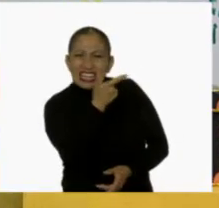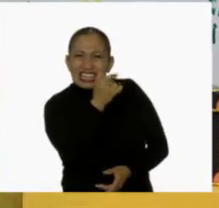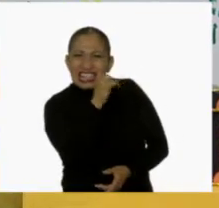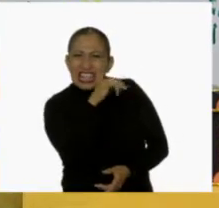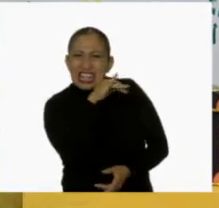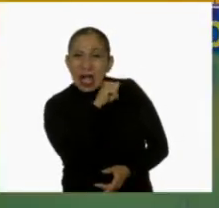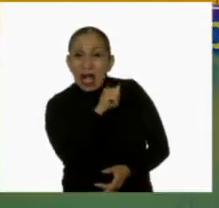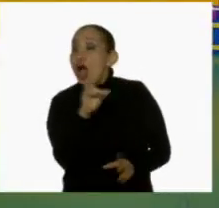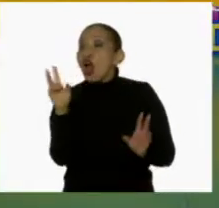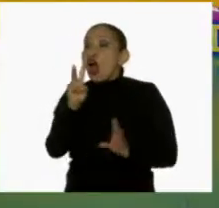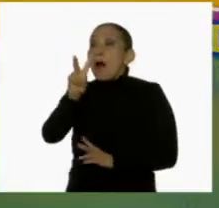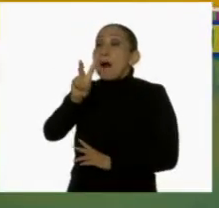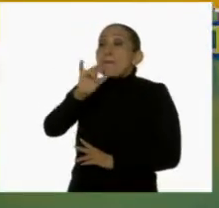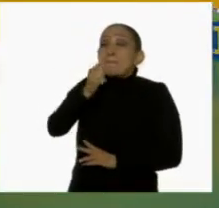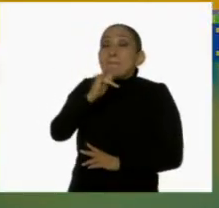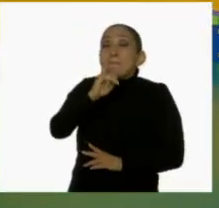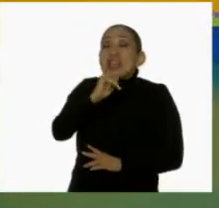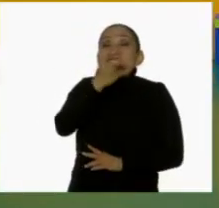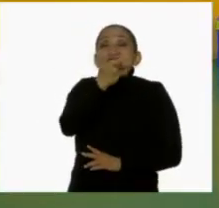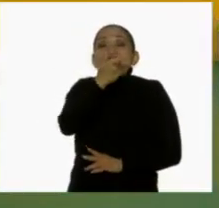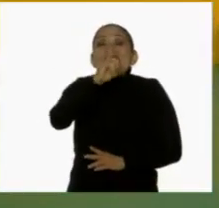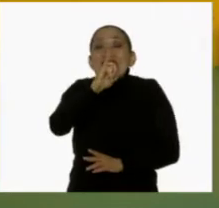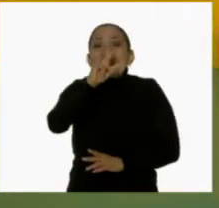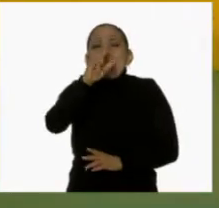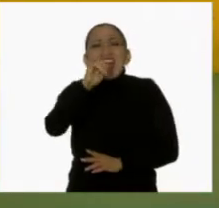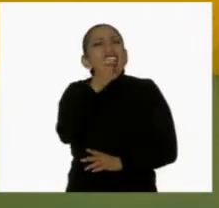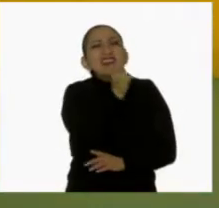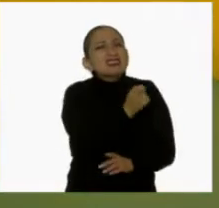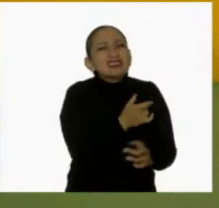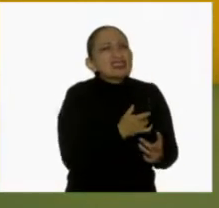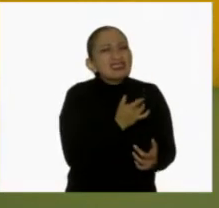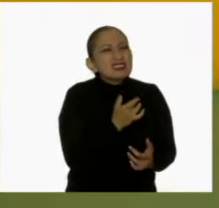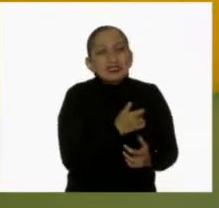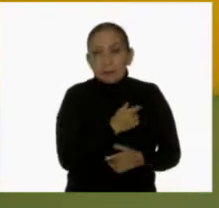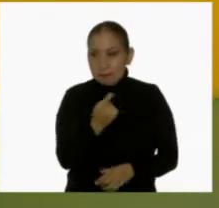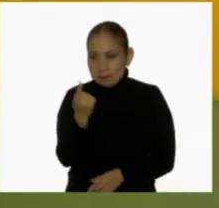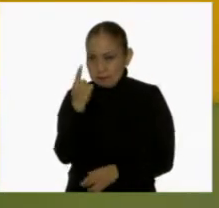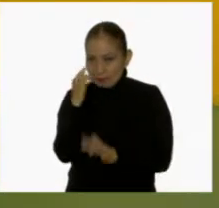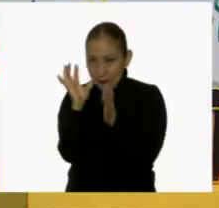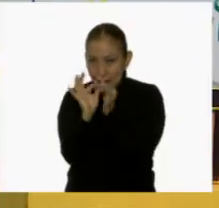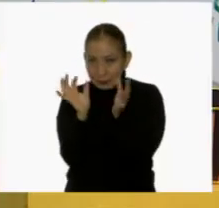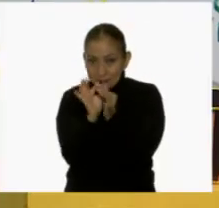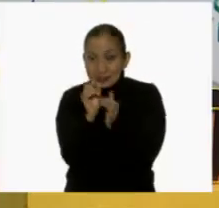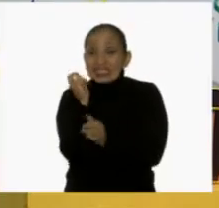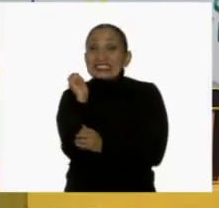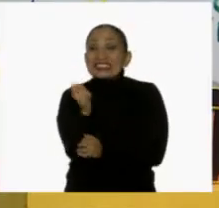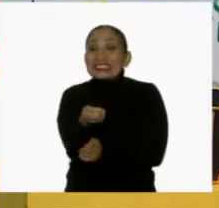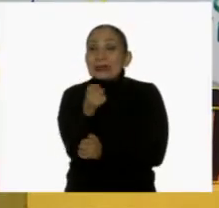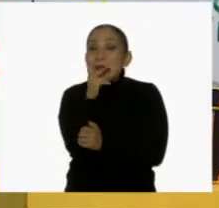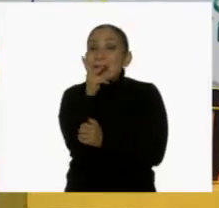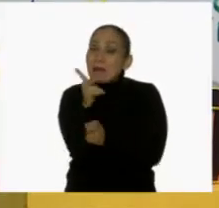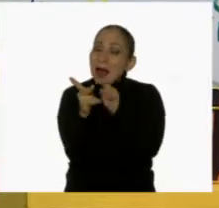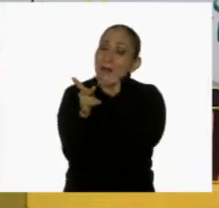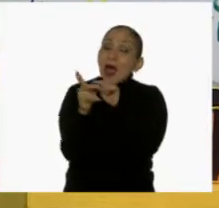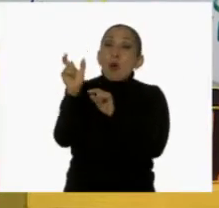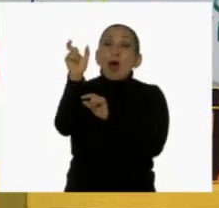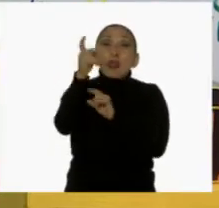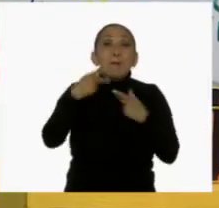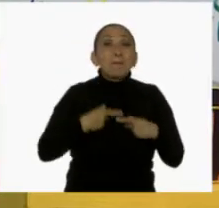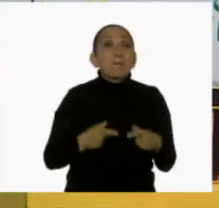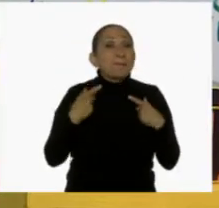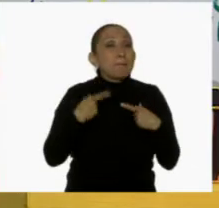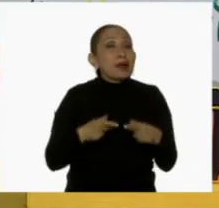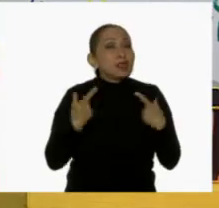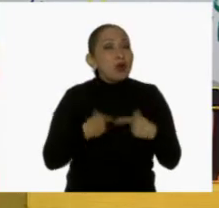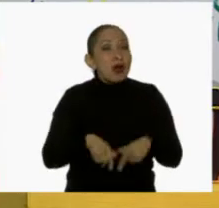¡Ah, vigilia! Y bueno, ¿y qué es eso, maestro Bus? Miren, les cuento. Eso se refiere a cuando una persona se